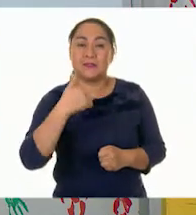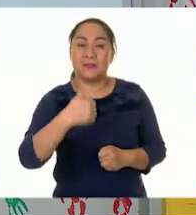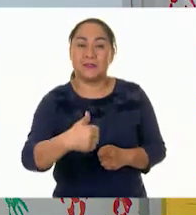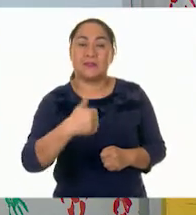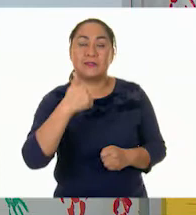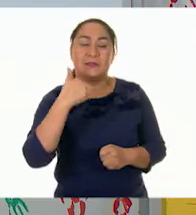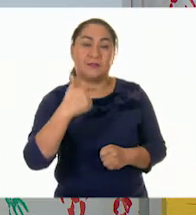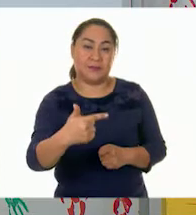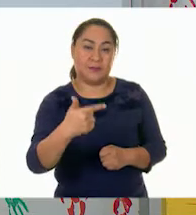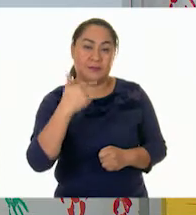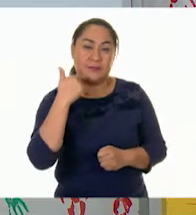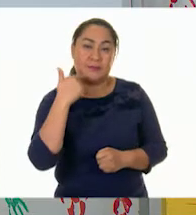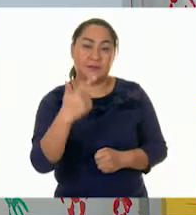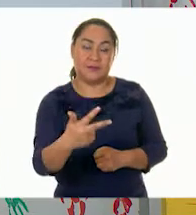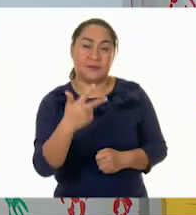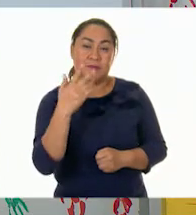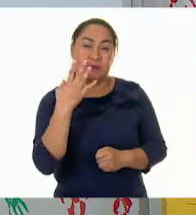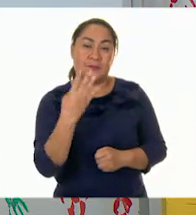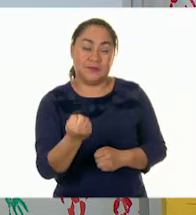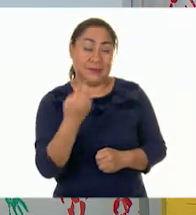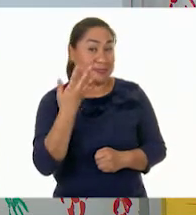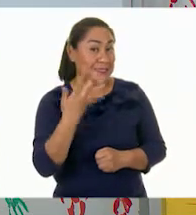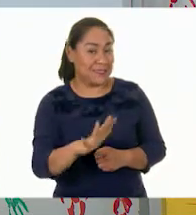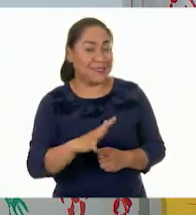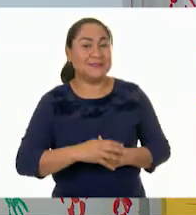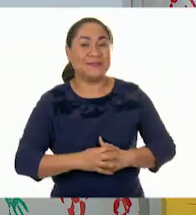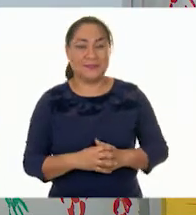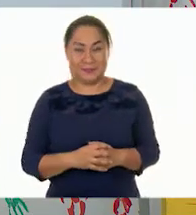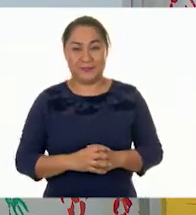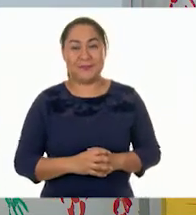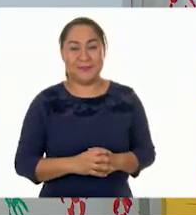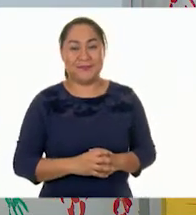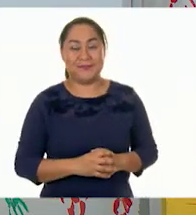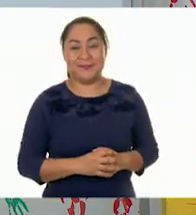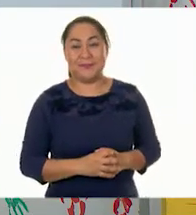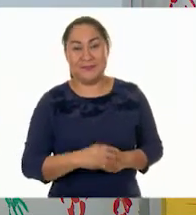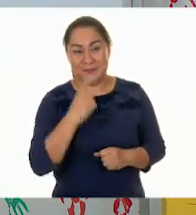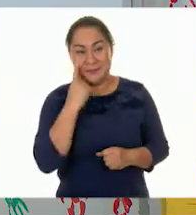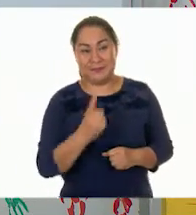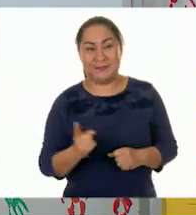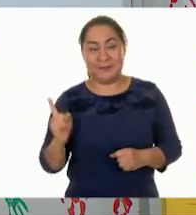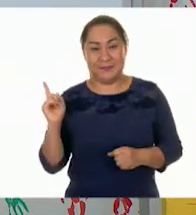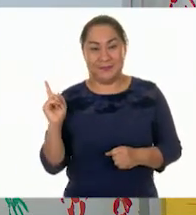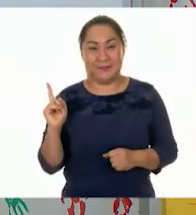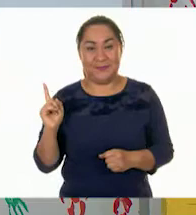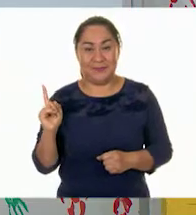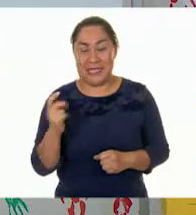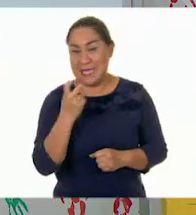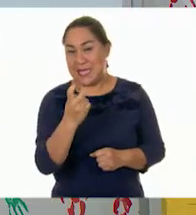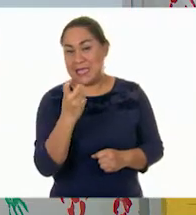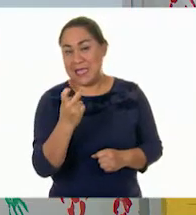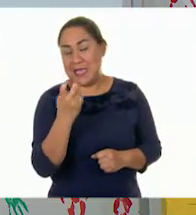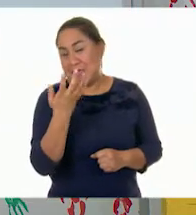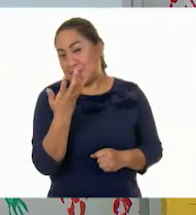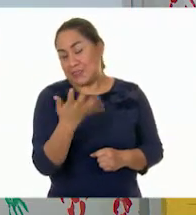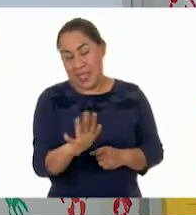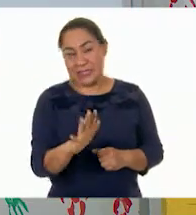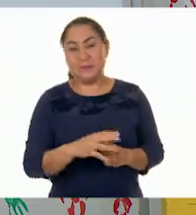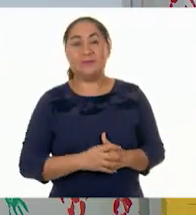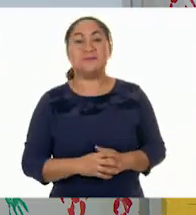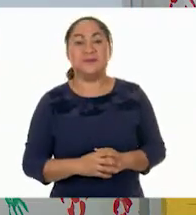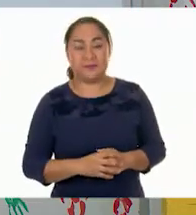cinco, seis, siete, ocho, nueve y diez. Aquí viene entonces nuestra segunda decena.